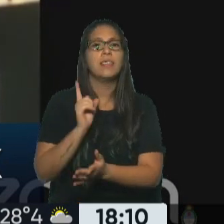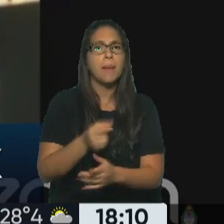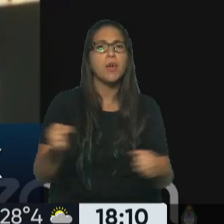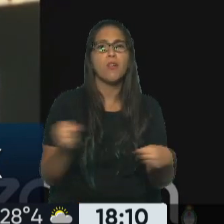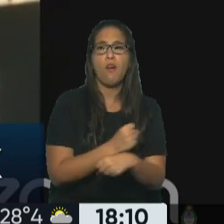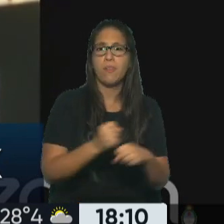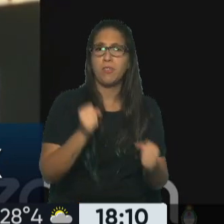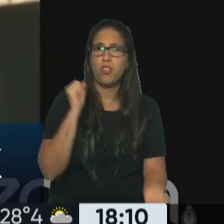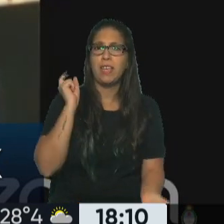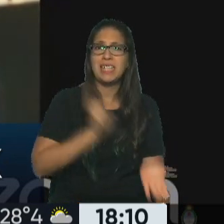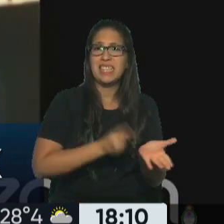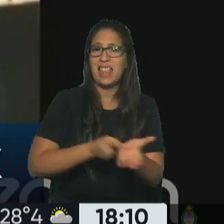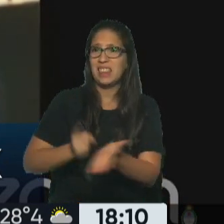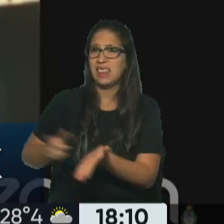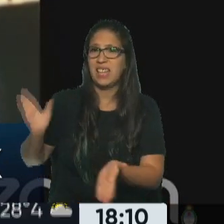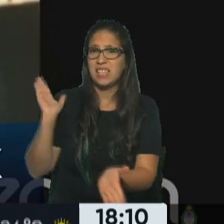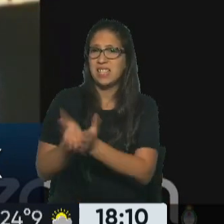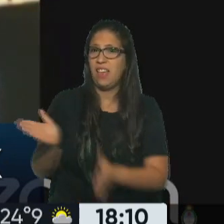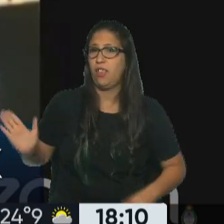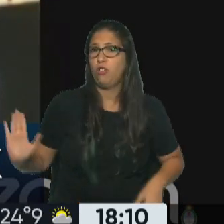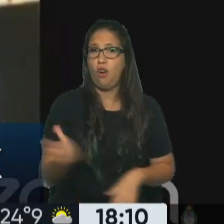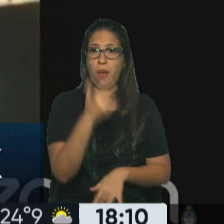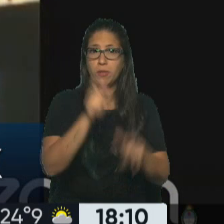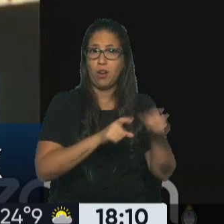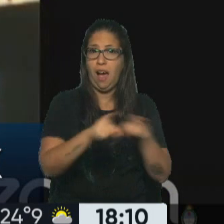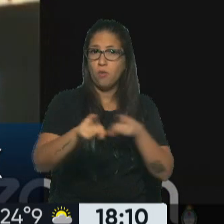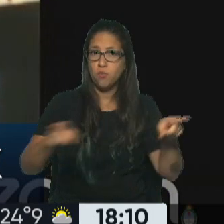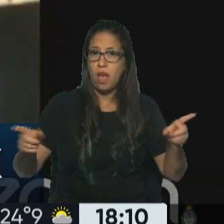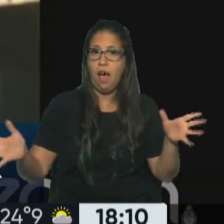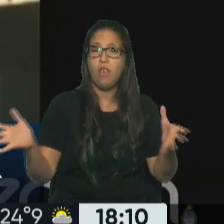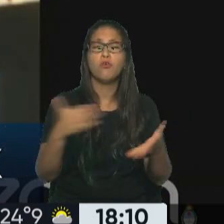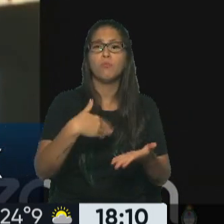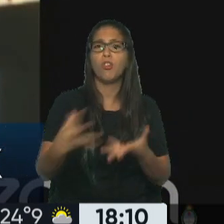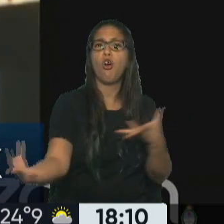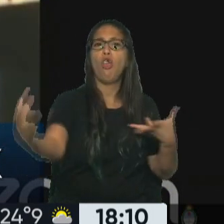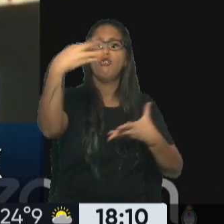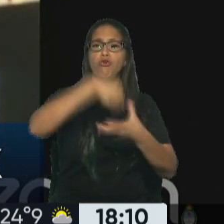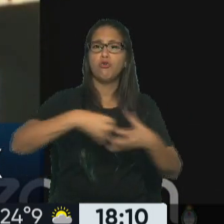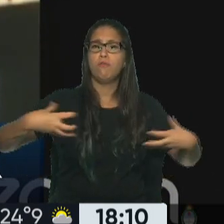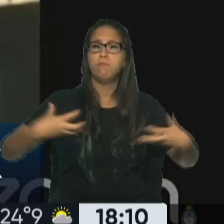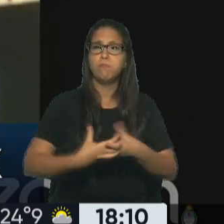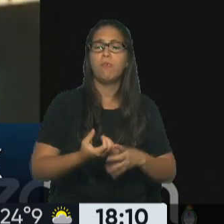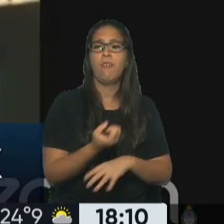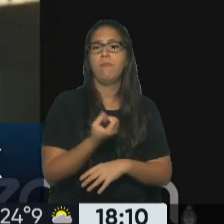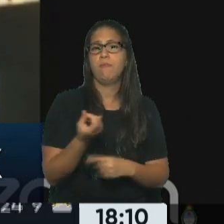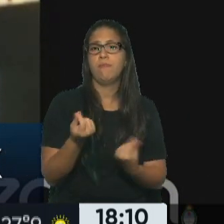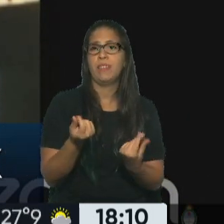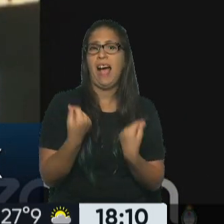condenatoria de todos los demás imputados, en calidad de autores y partícipes del delito de fraudulenta